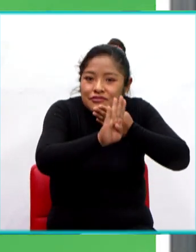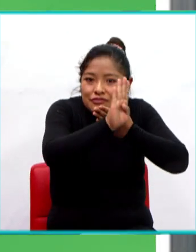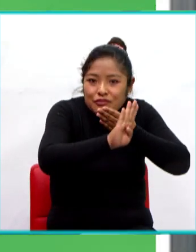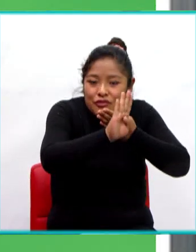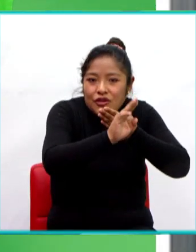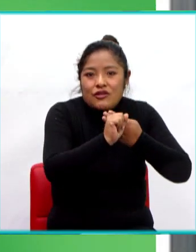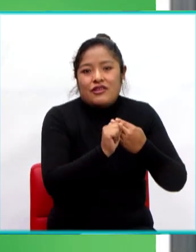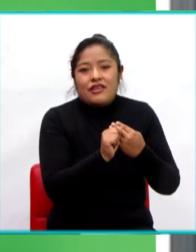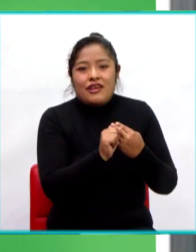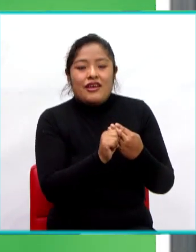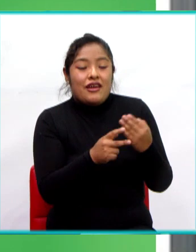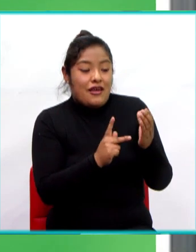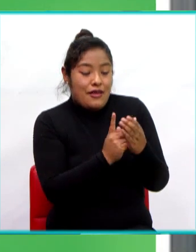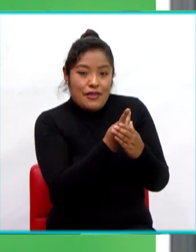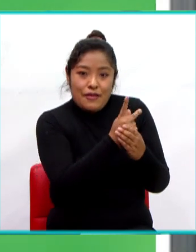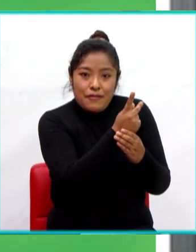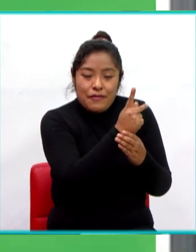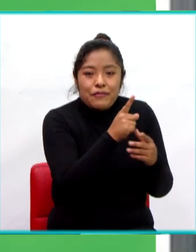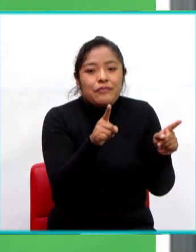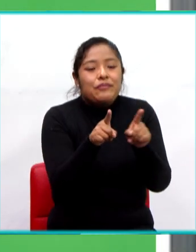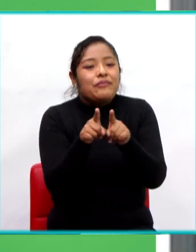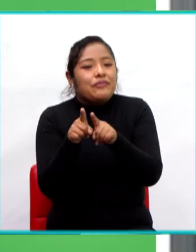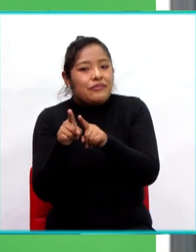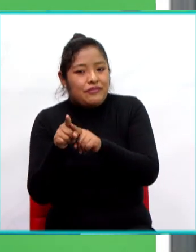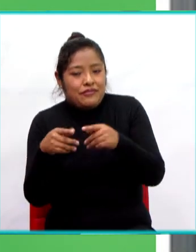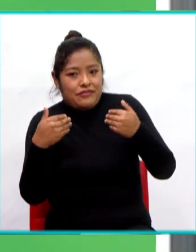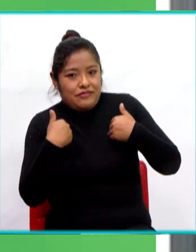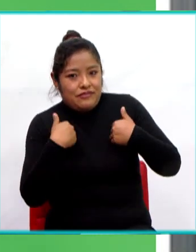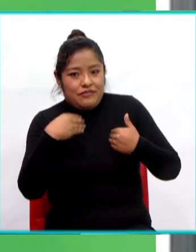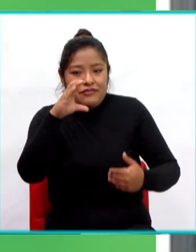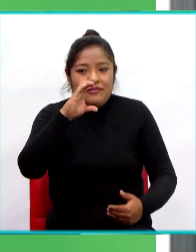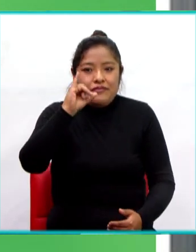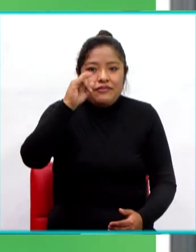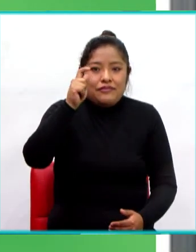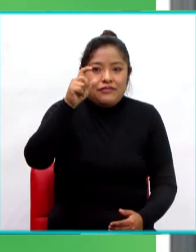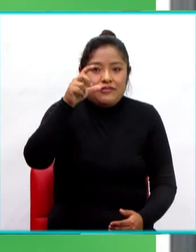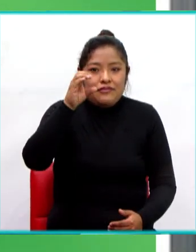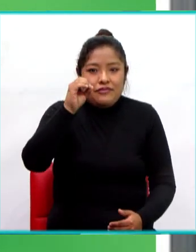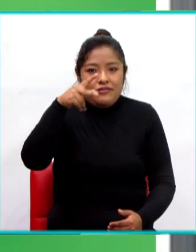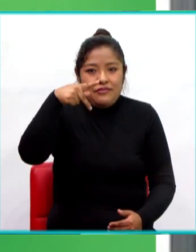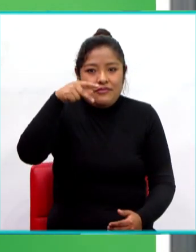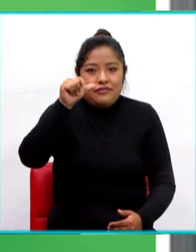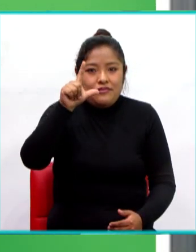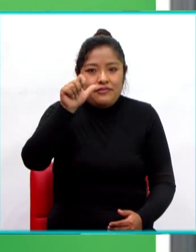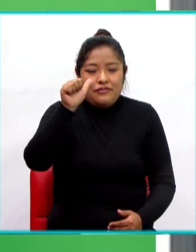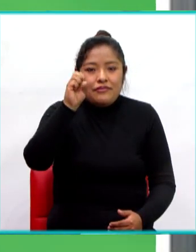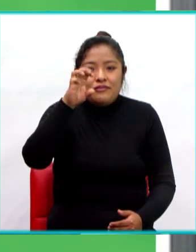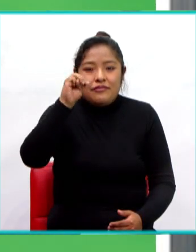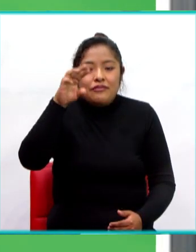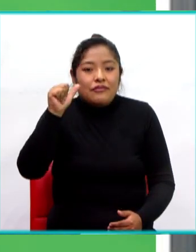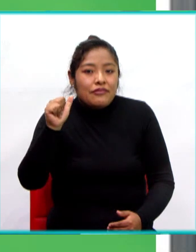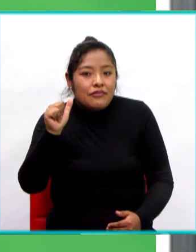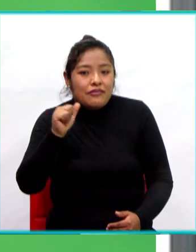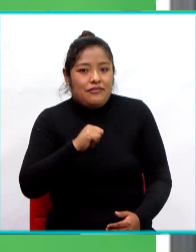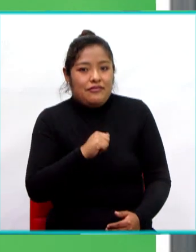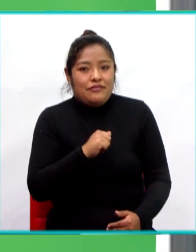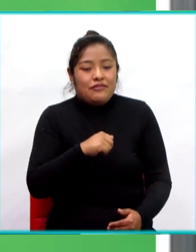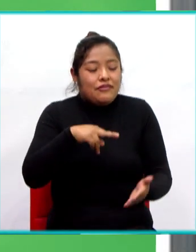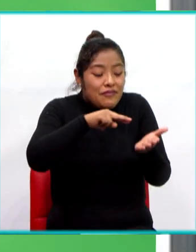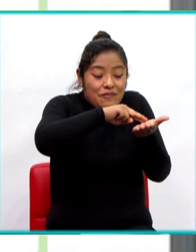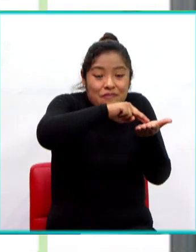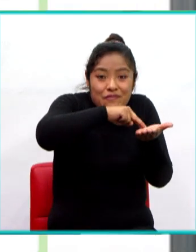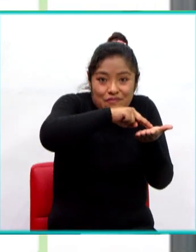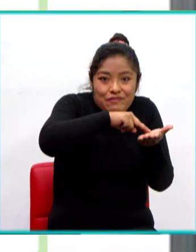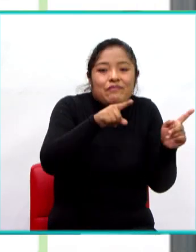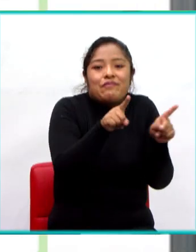planta. También se encuentra el citoplasma con todos los organelos que ya les he mencionado, incluido el núcleo mismo.